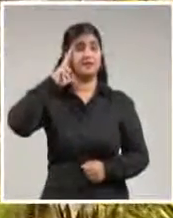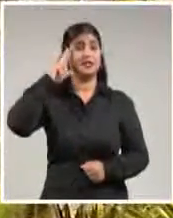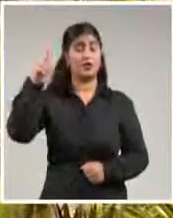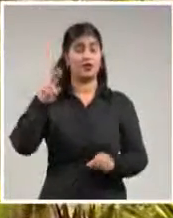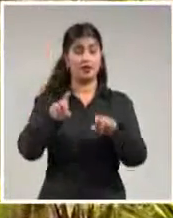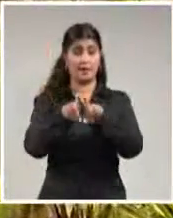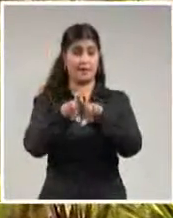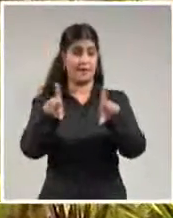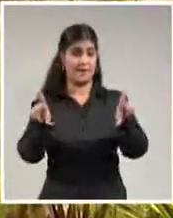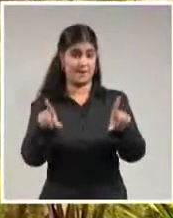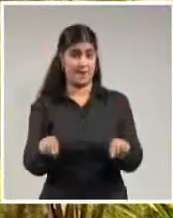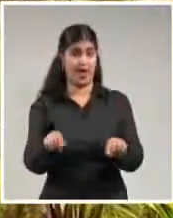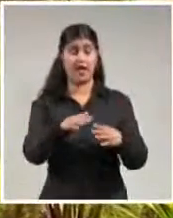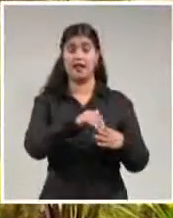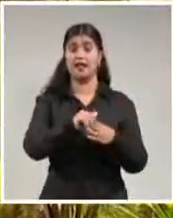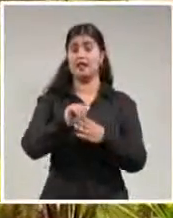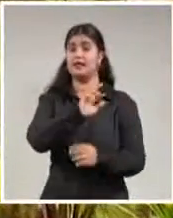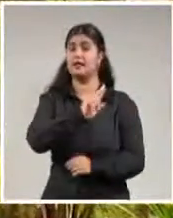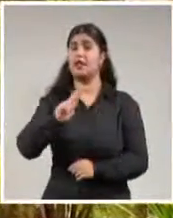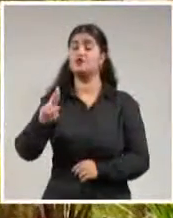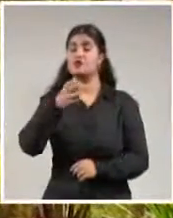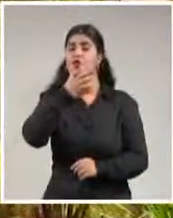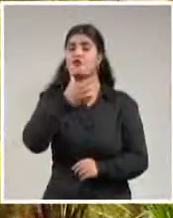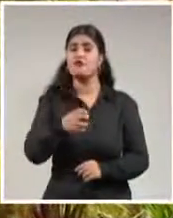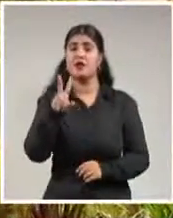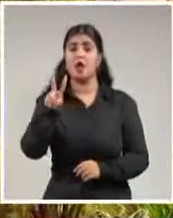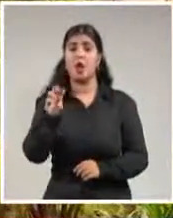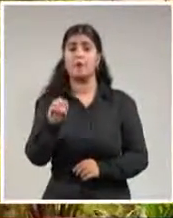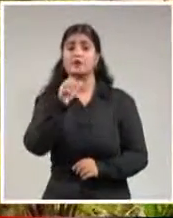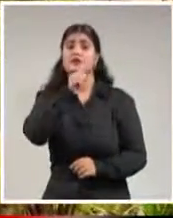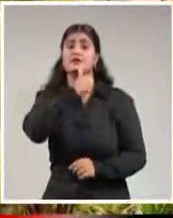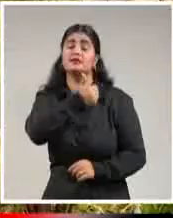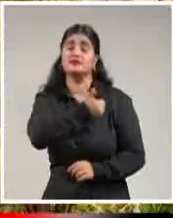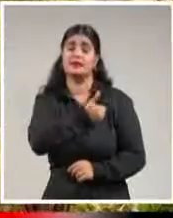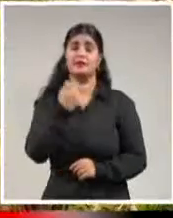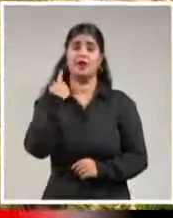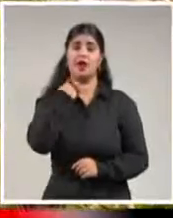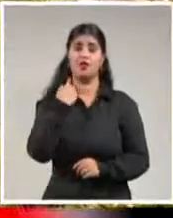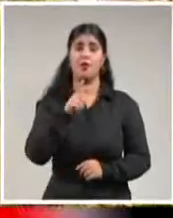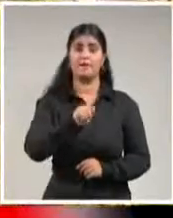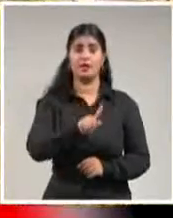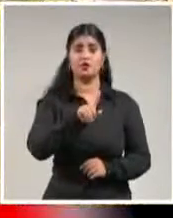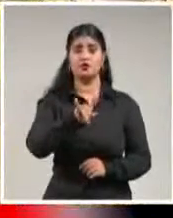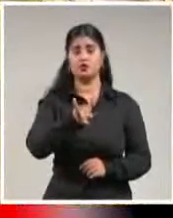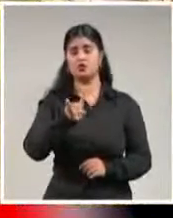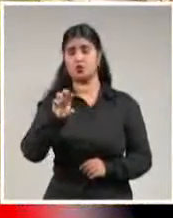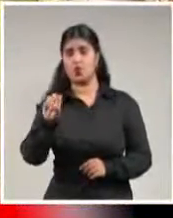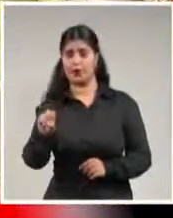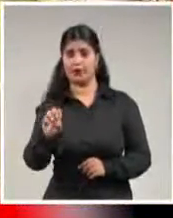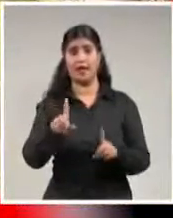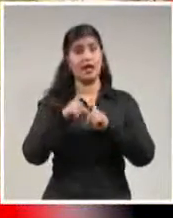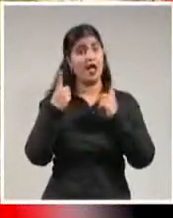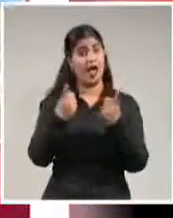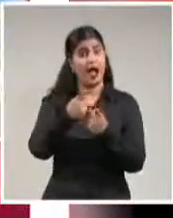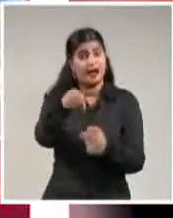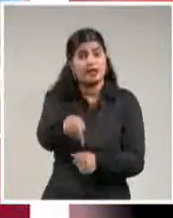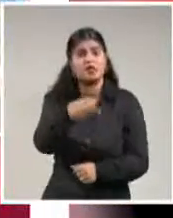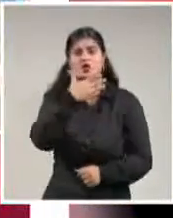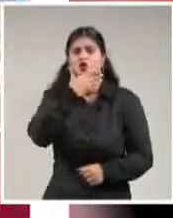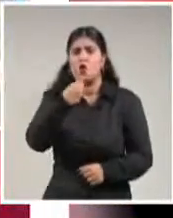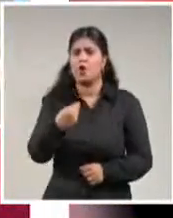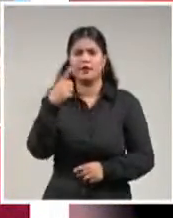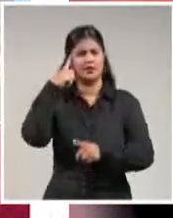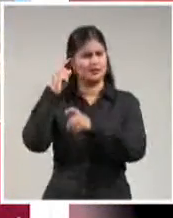histórico Fidel Castro Ruz el 20 de diciembre de 1990 cuando expresó, tenemos a los Meya, a los José